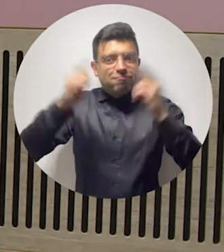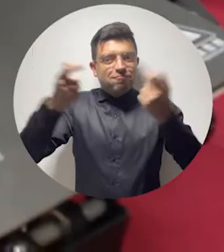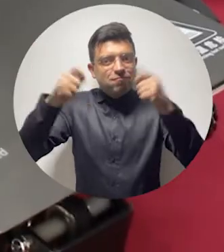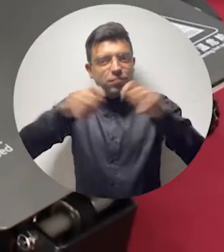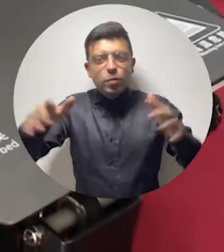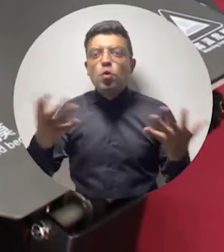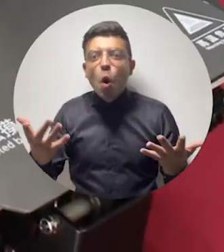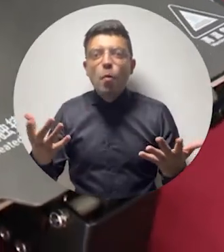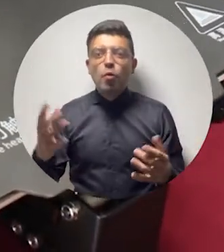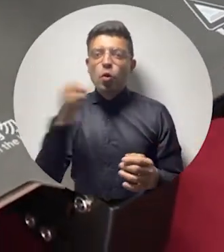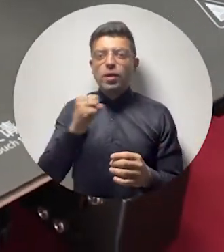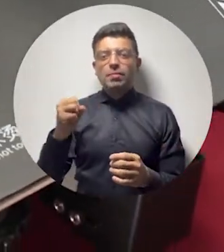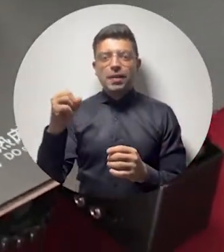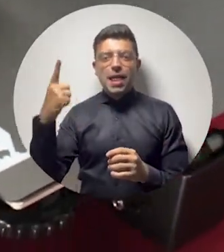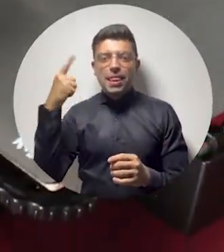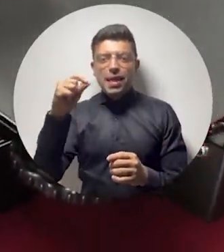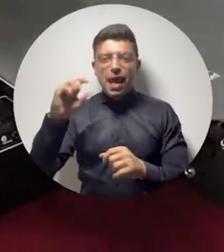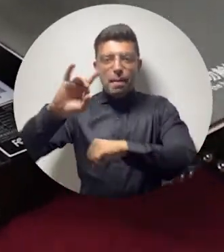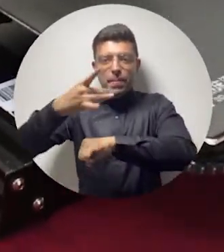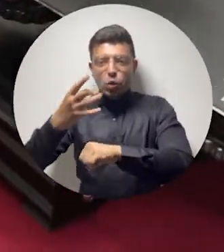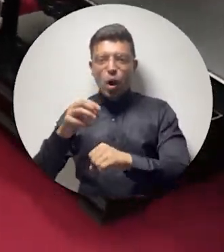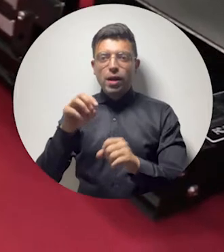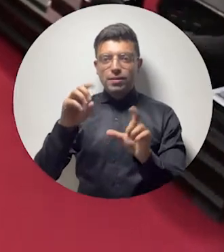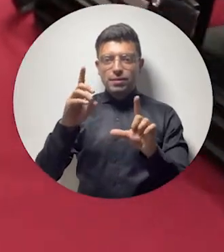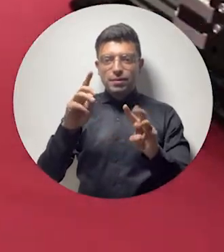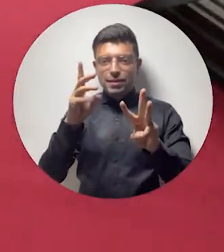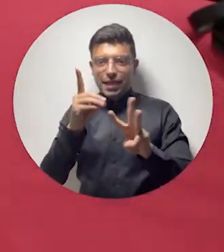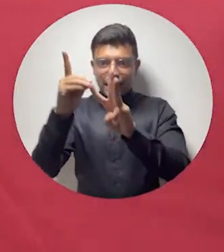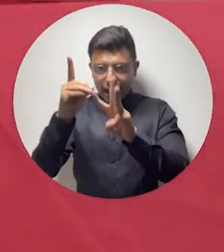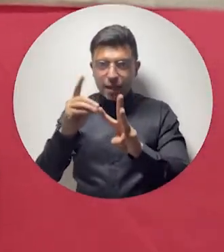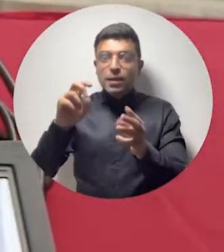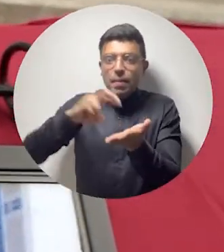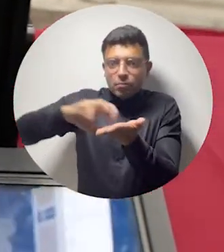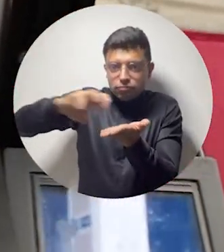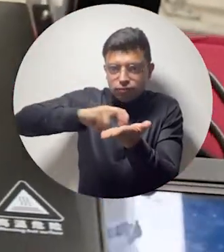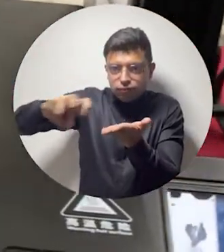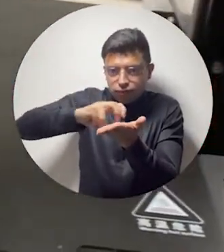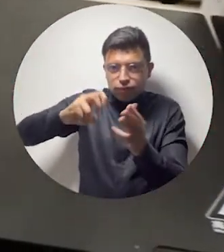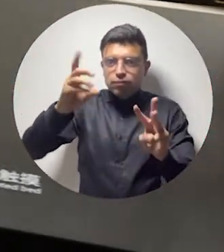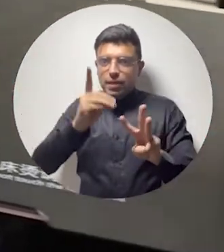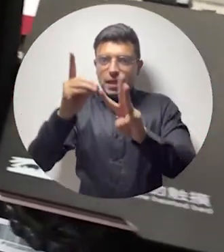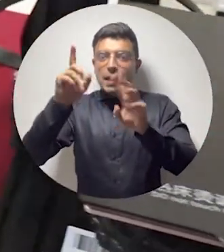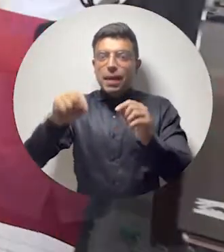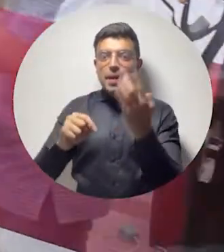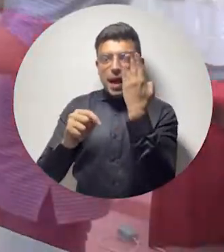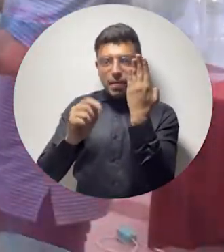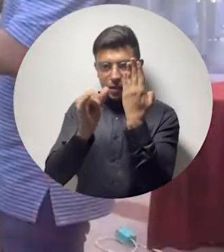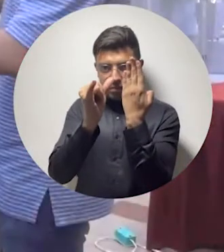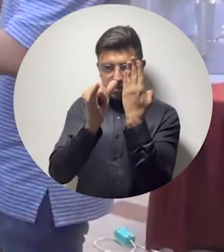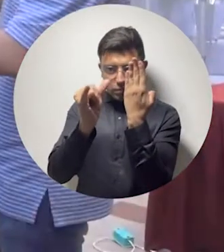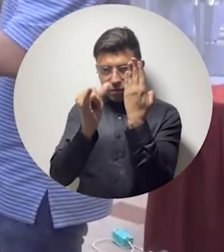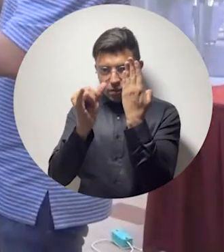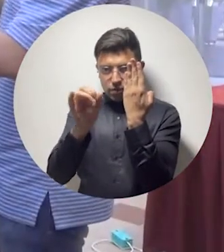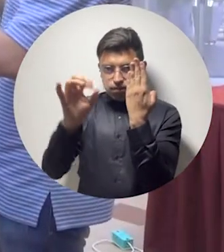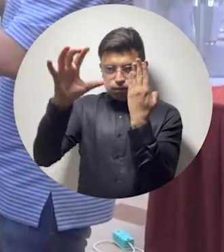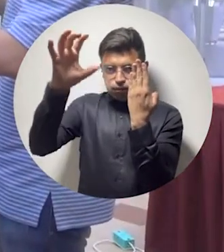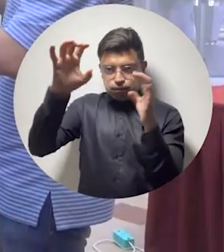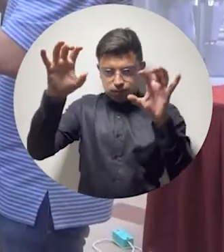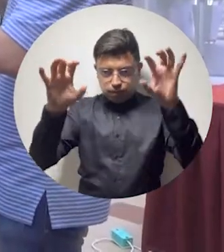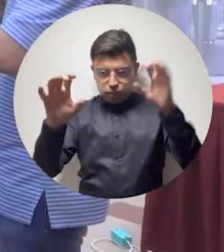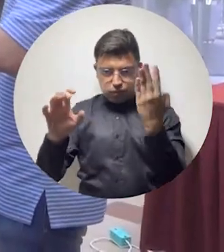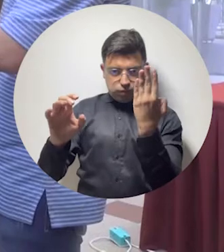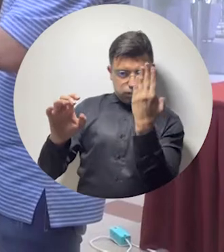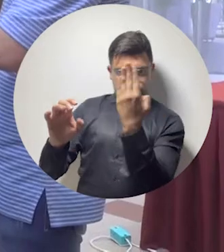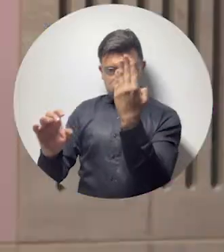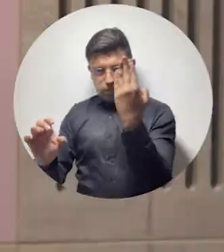la impresión 3D y la realidad aumentada. La actividad liderada por la Vicerrectoría de Investigación contó con una variada agenda